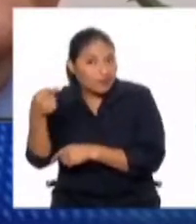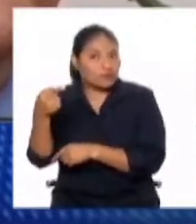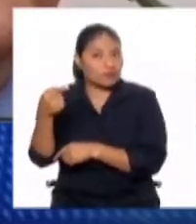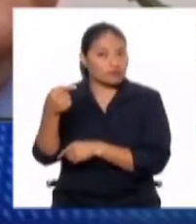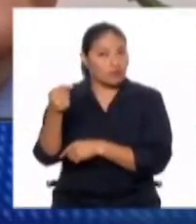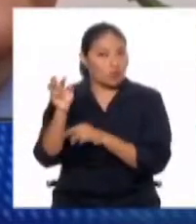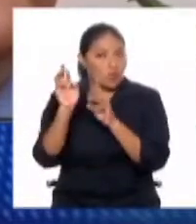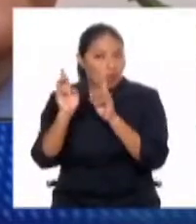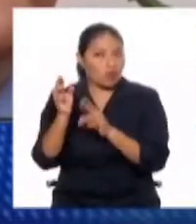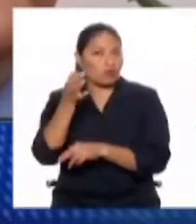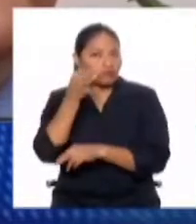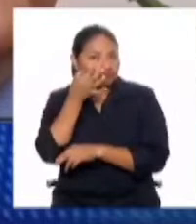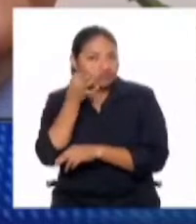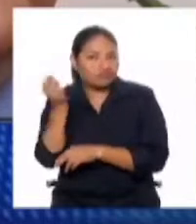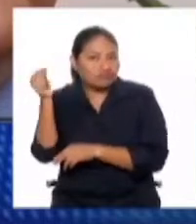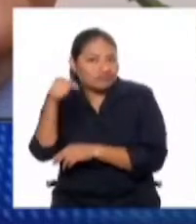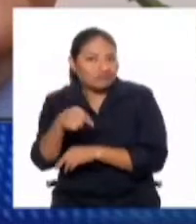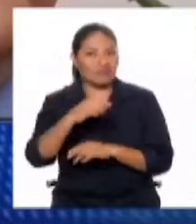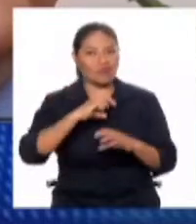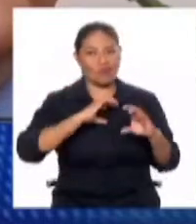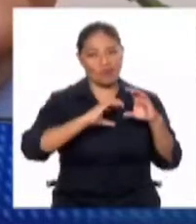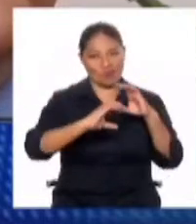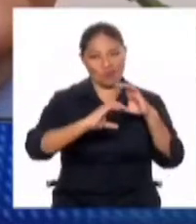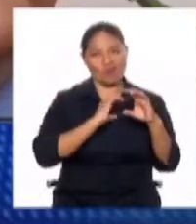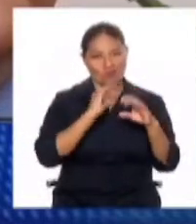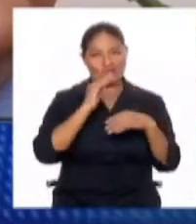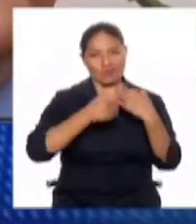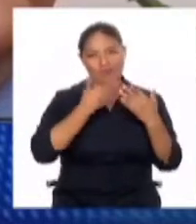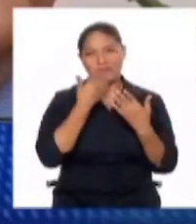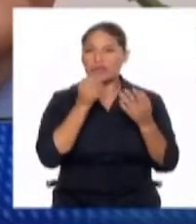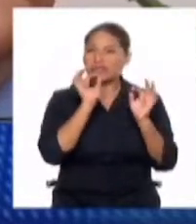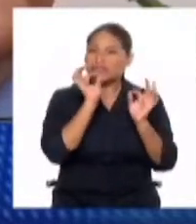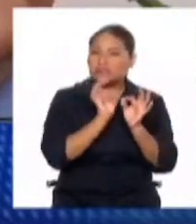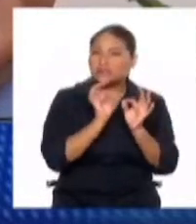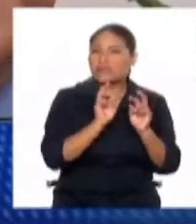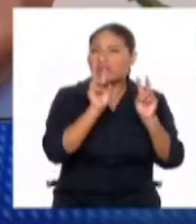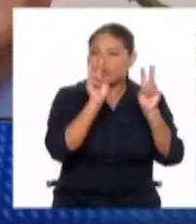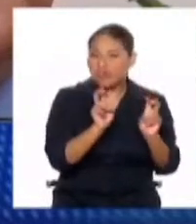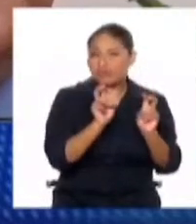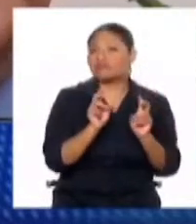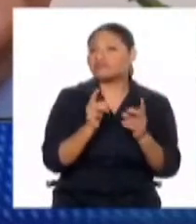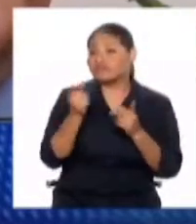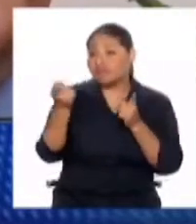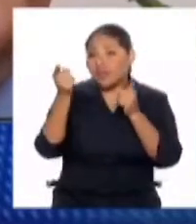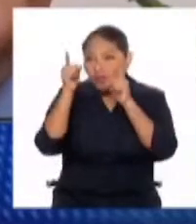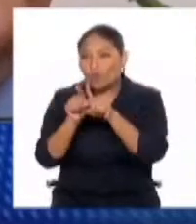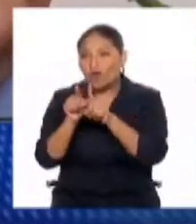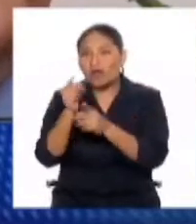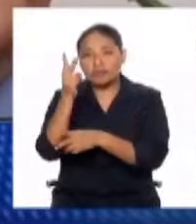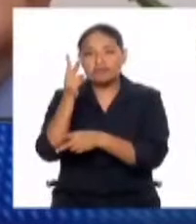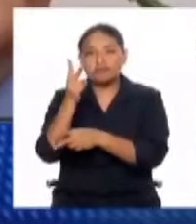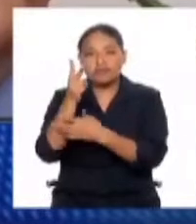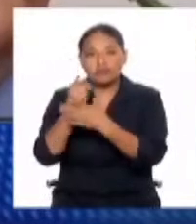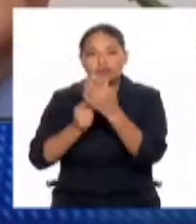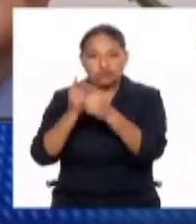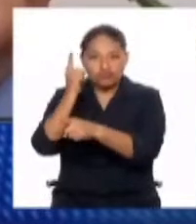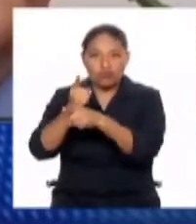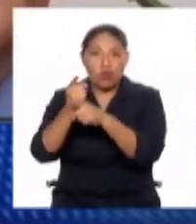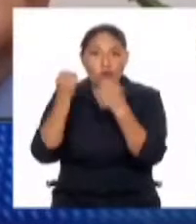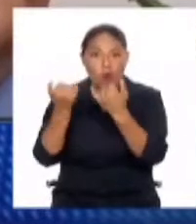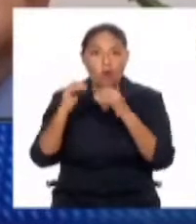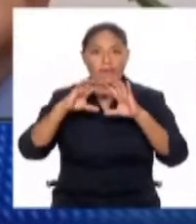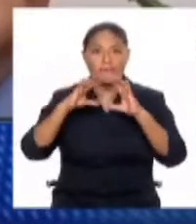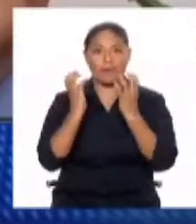tenernos presencialmente aquí y conversar de estos temas con más detalle. Y coincido contigo, hoy día el Perú está en los ojos del